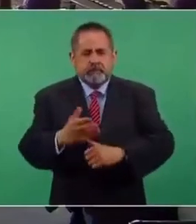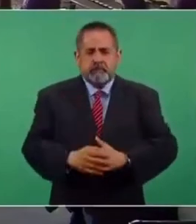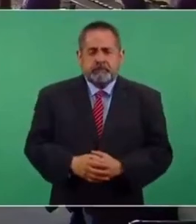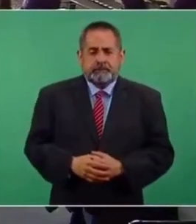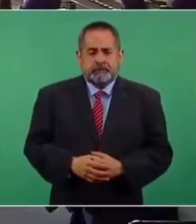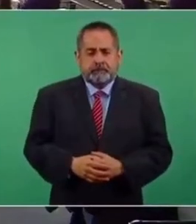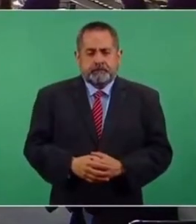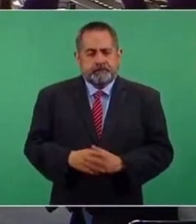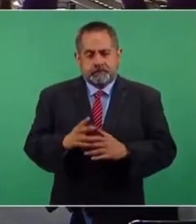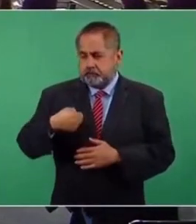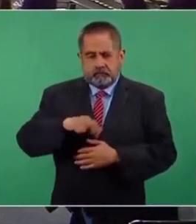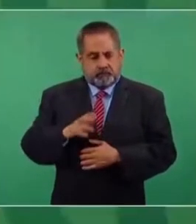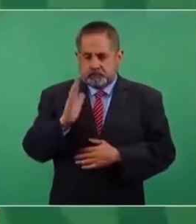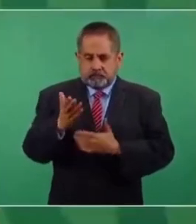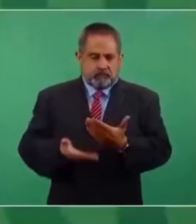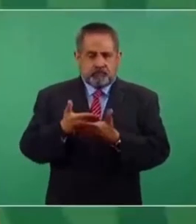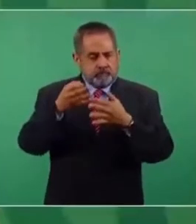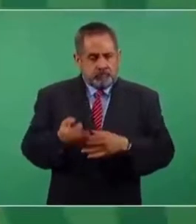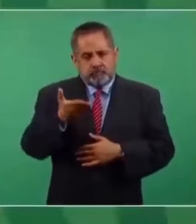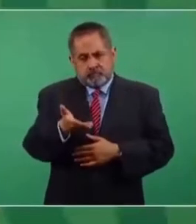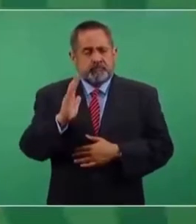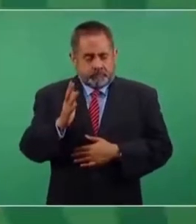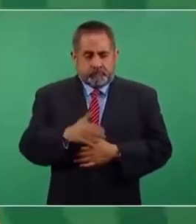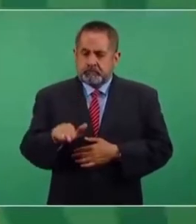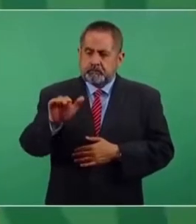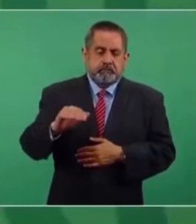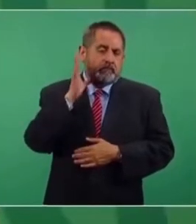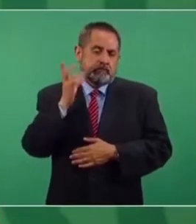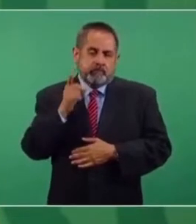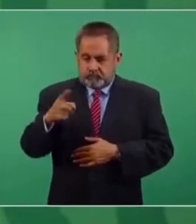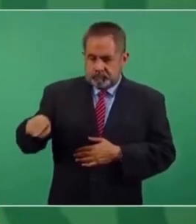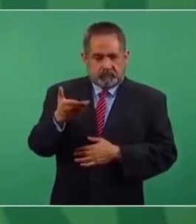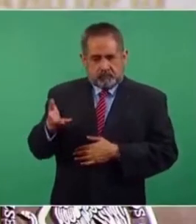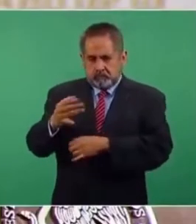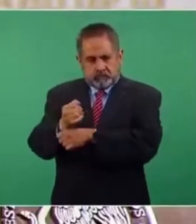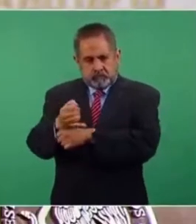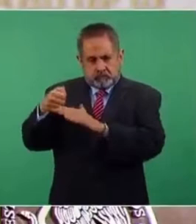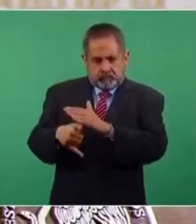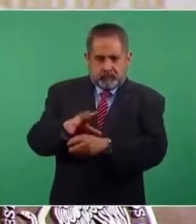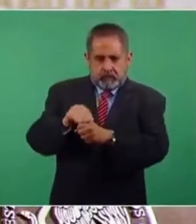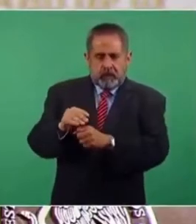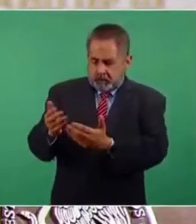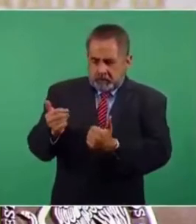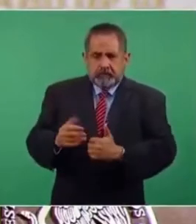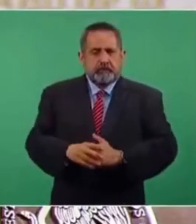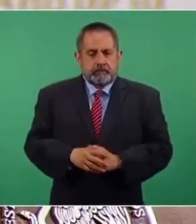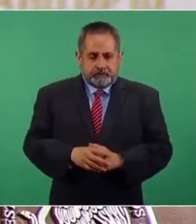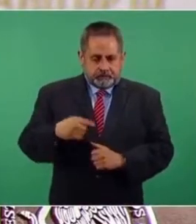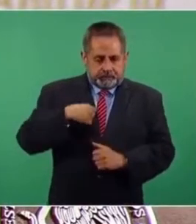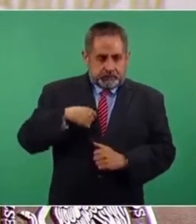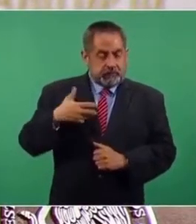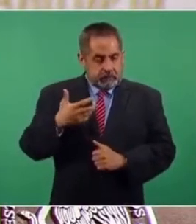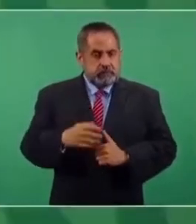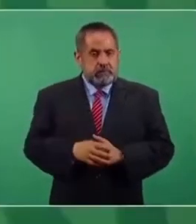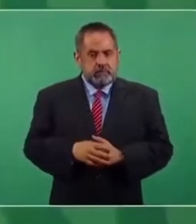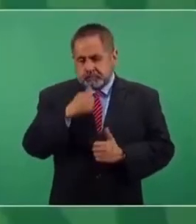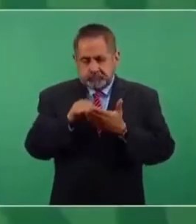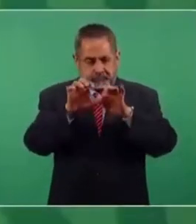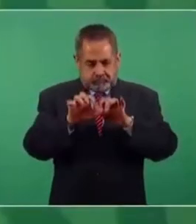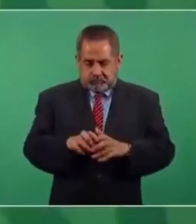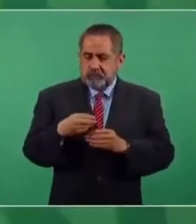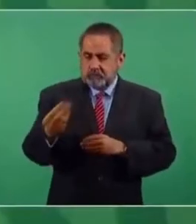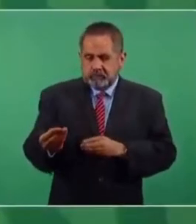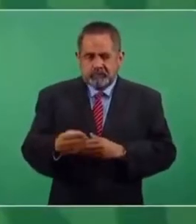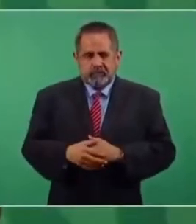Bueno, nosotros ya solicitamos formalmente a la Cámara de Diputados una investigación sobre este asunto. Yo envié un escrito,